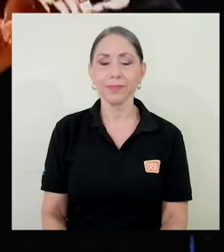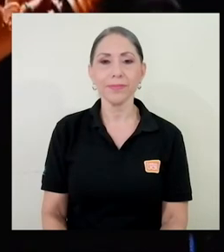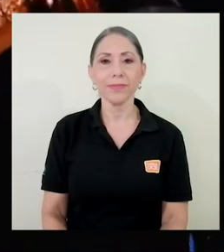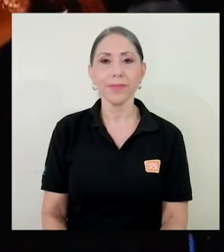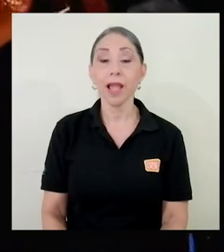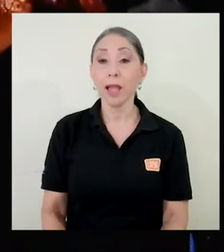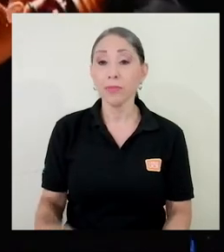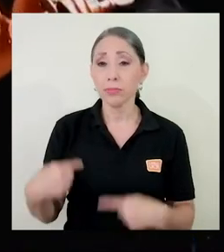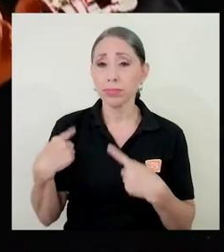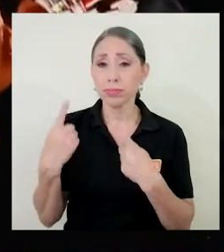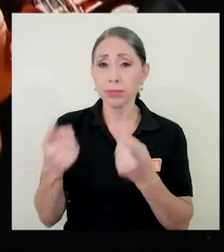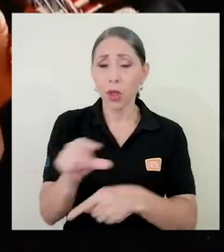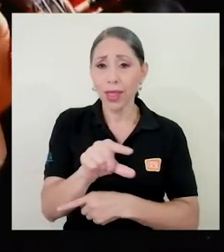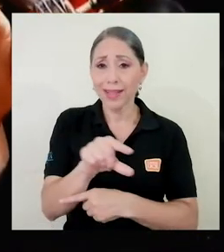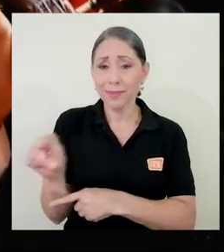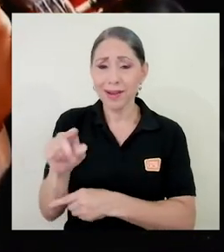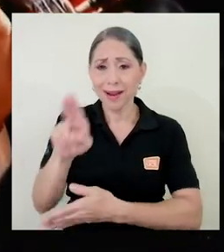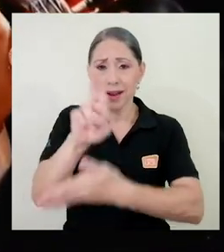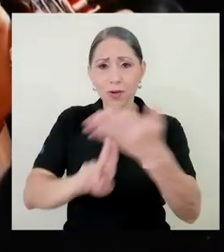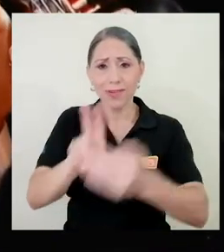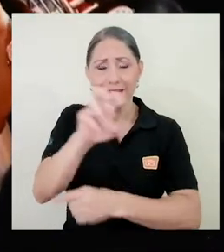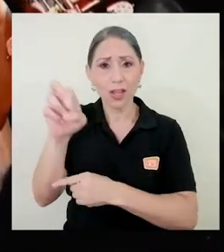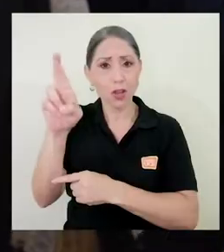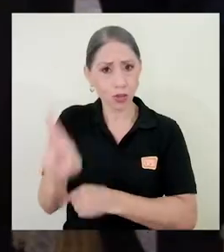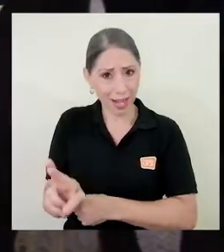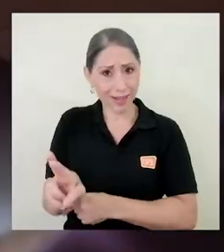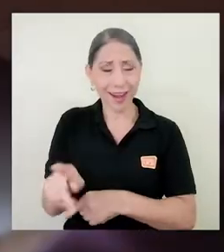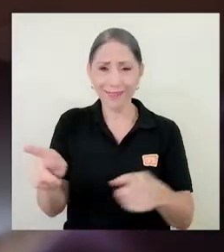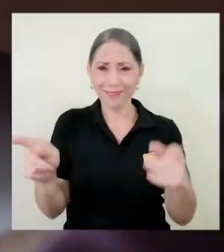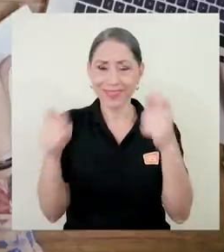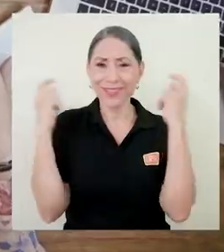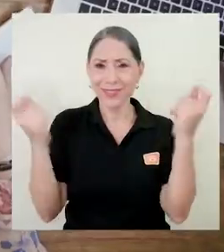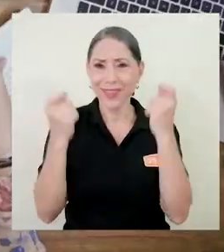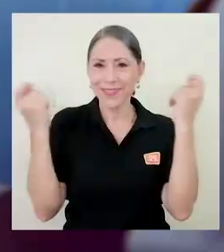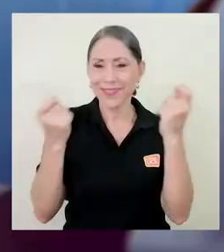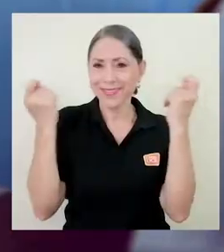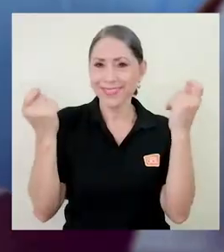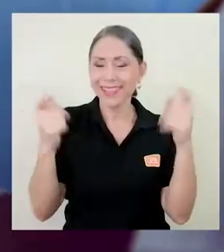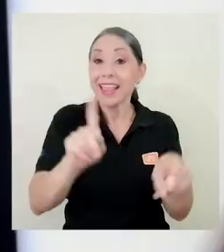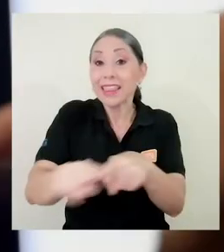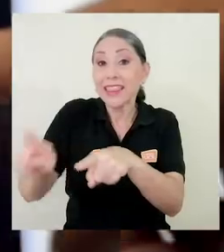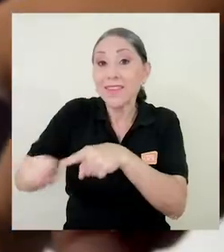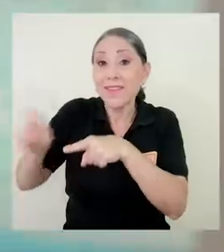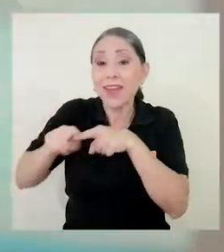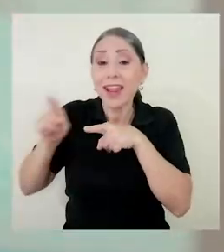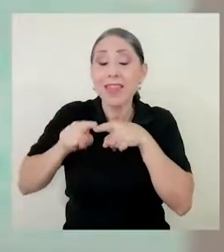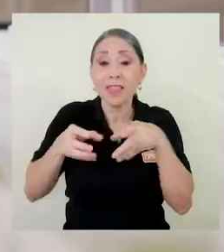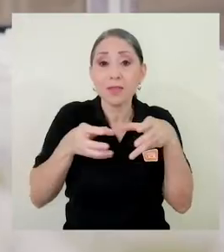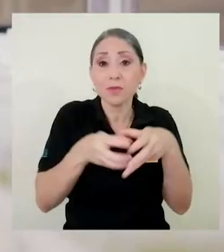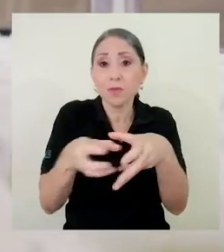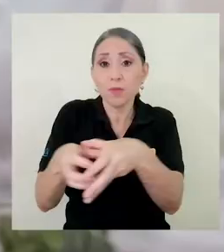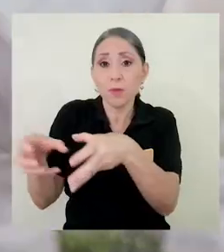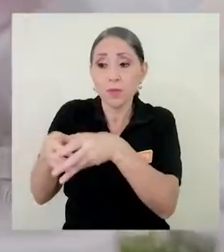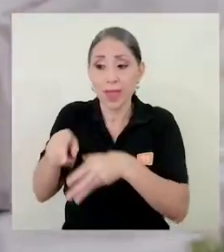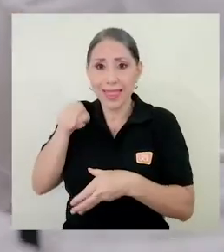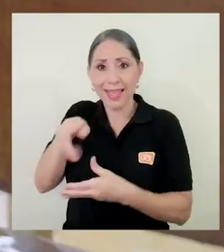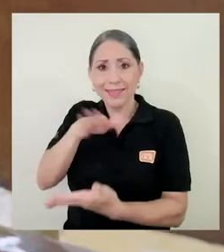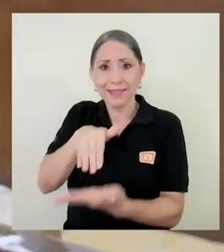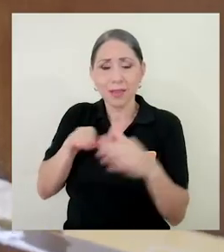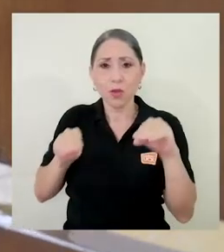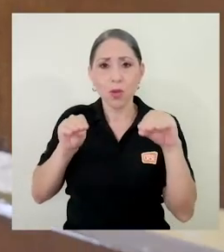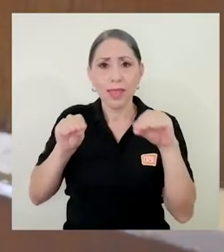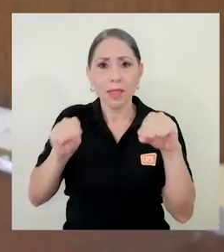Durante toda la semana la Universidad de Costa Rica estuvo de fiesta. Diferentes entes de este centro educativo